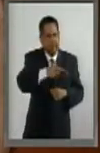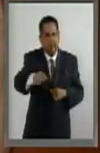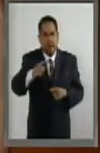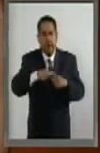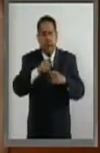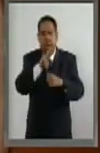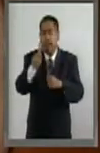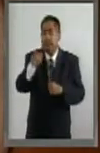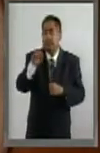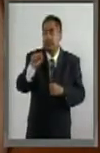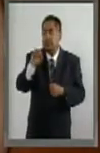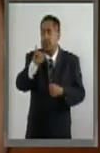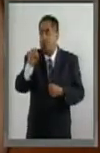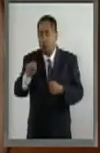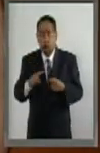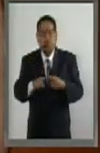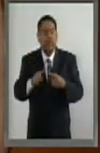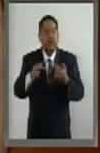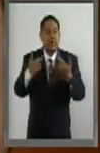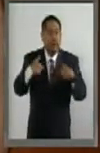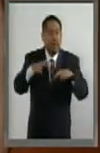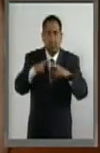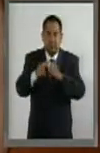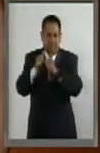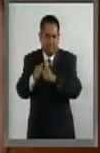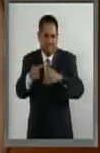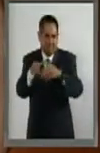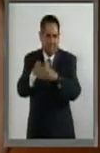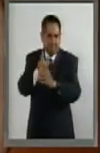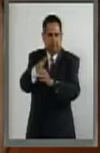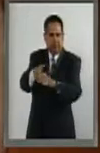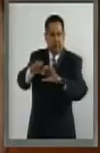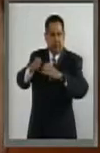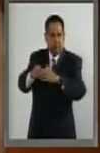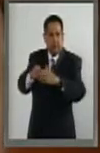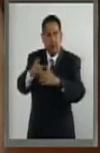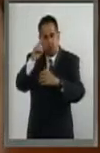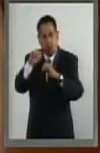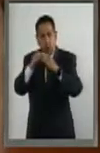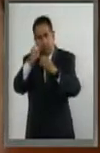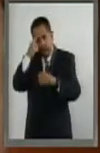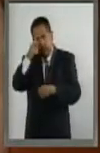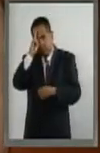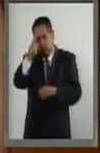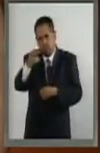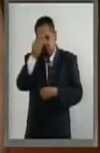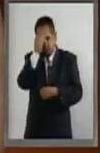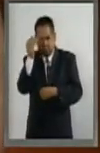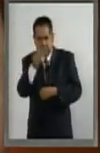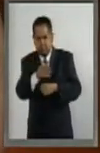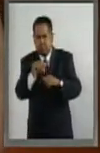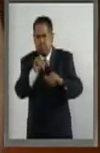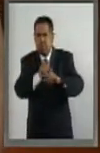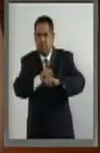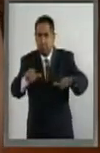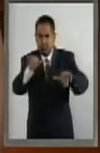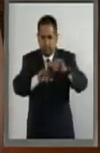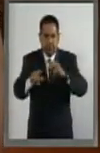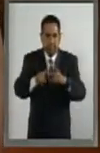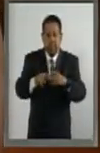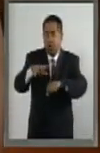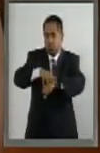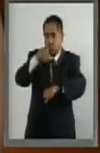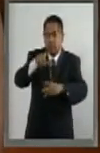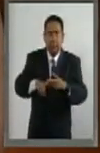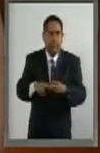a Países Bajos y como representante permanente a la Organización para la Prohibición de las Armas Químicas, la Confederación Suiza, la Santa